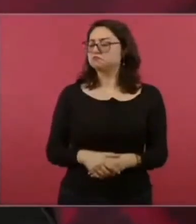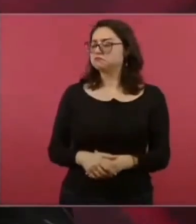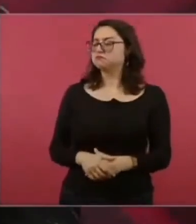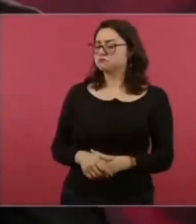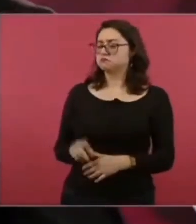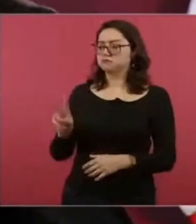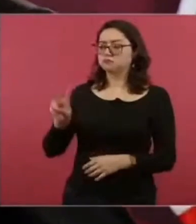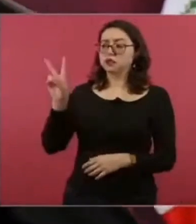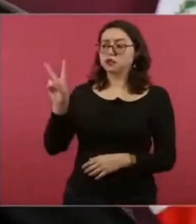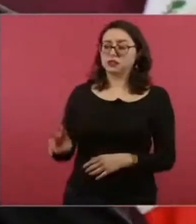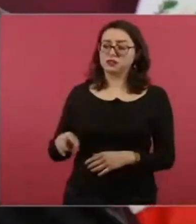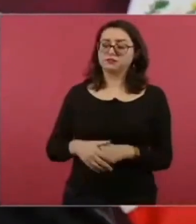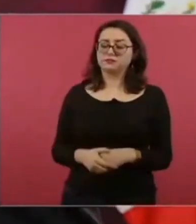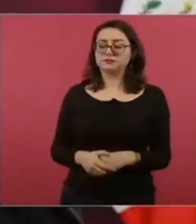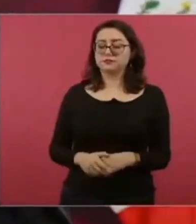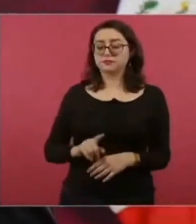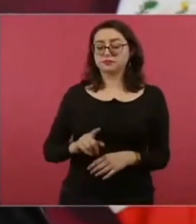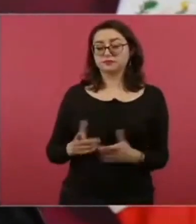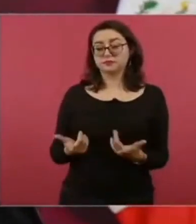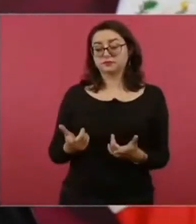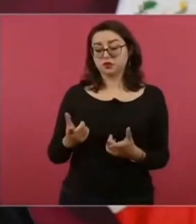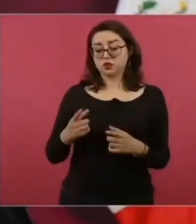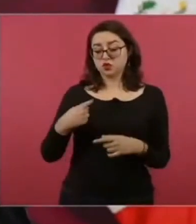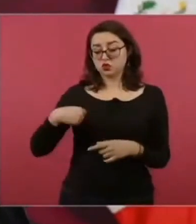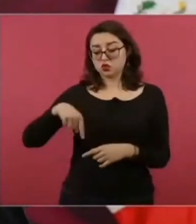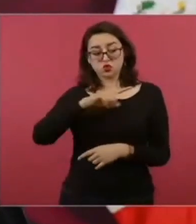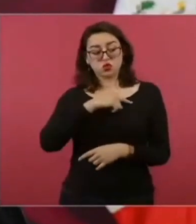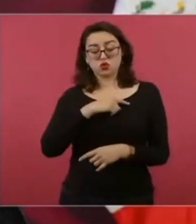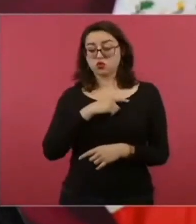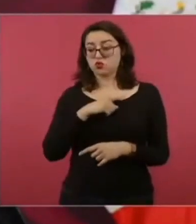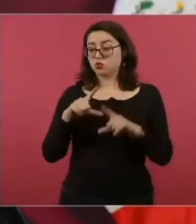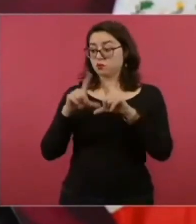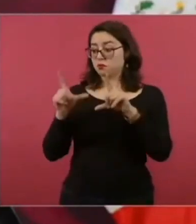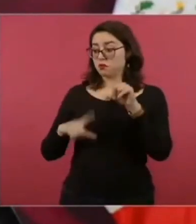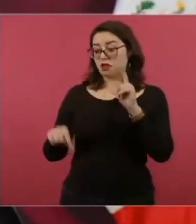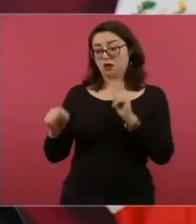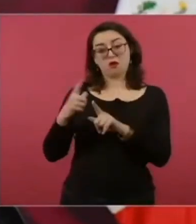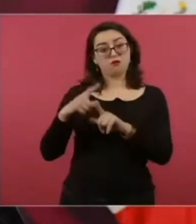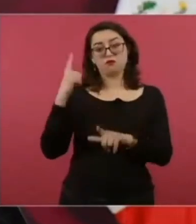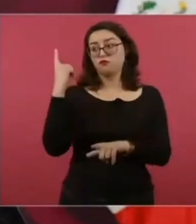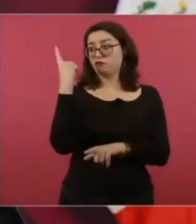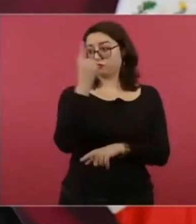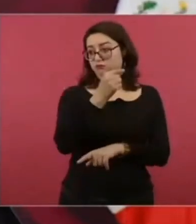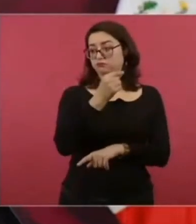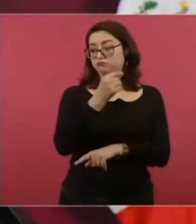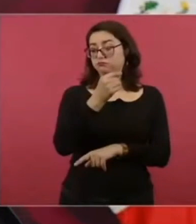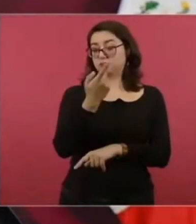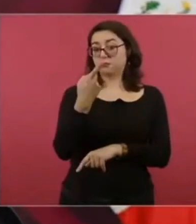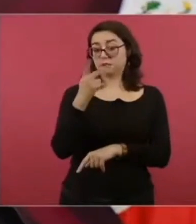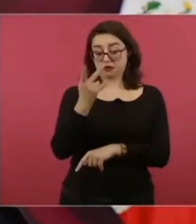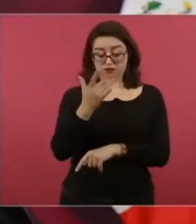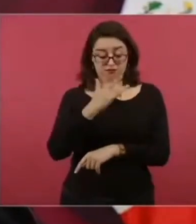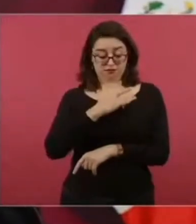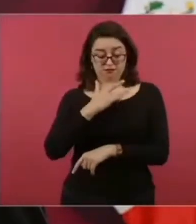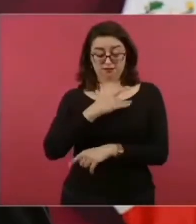salimos de México pero México no se ha salido de nosotros